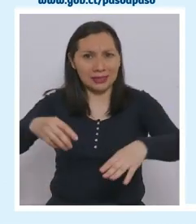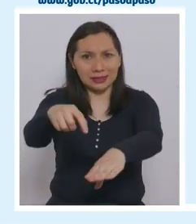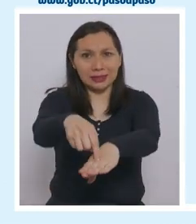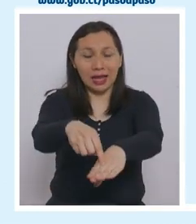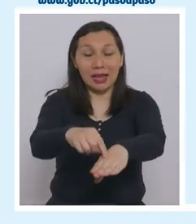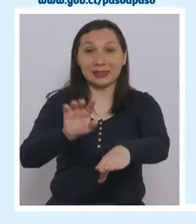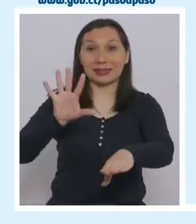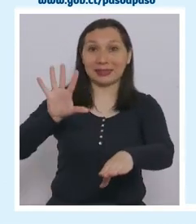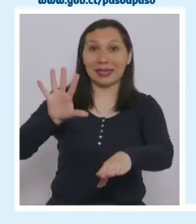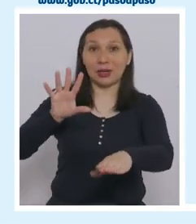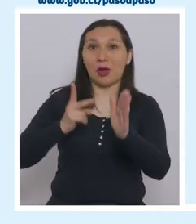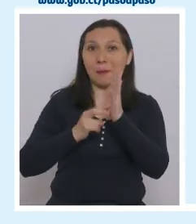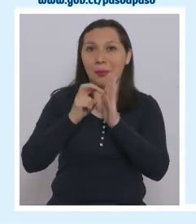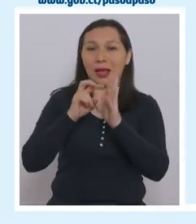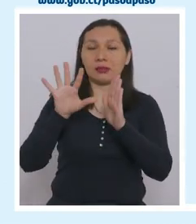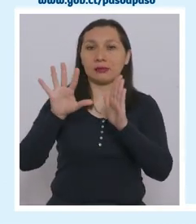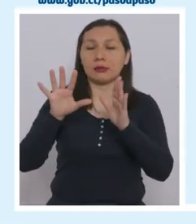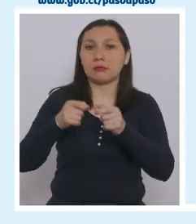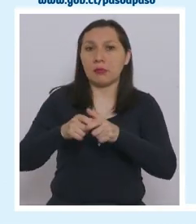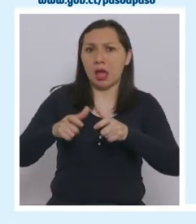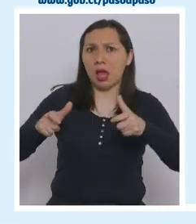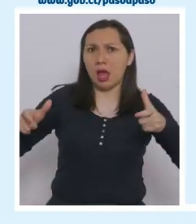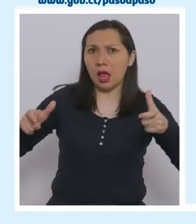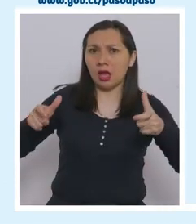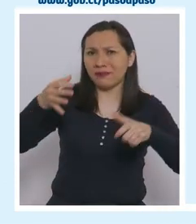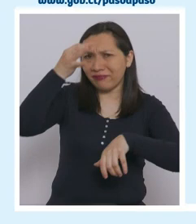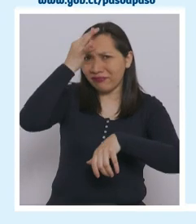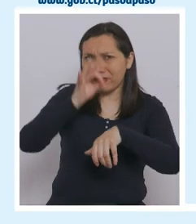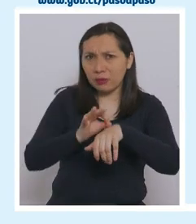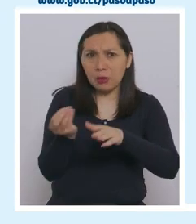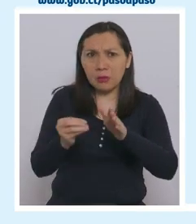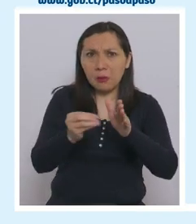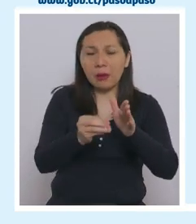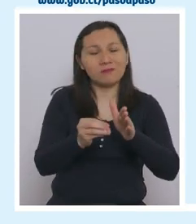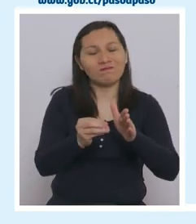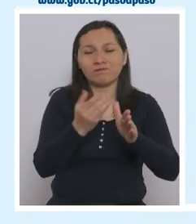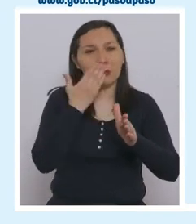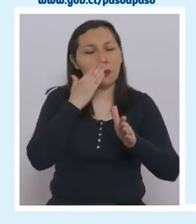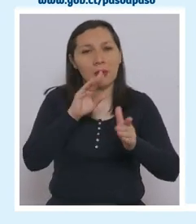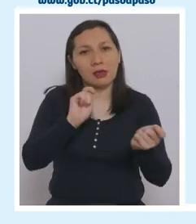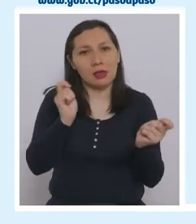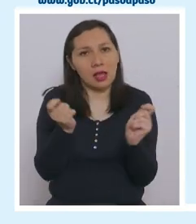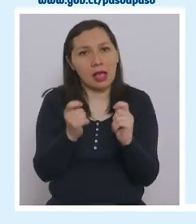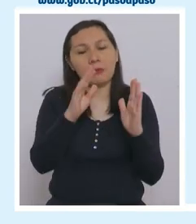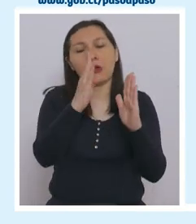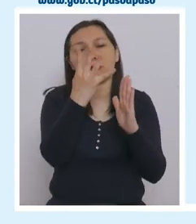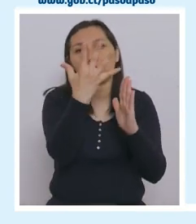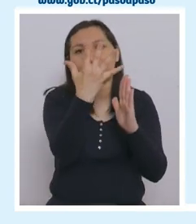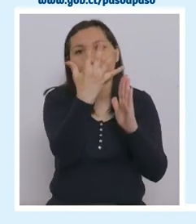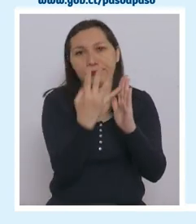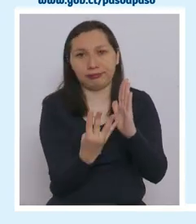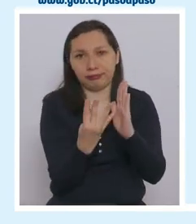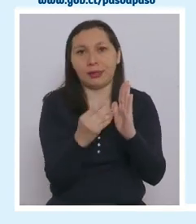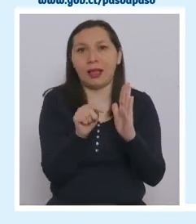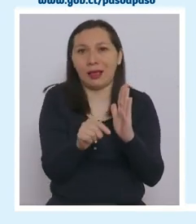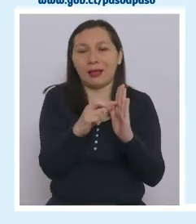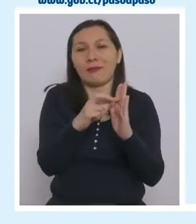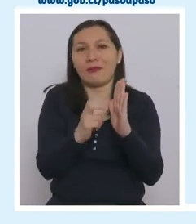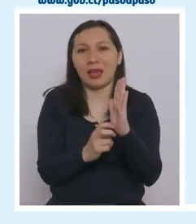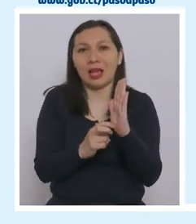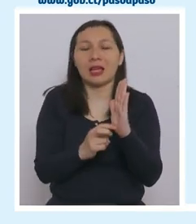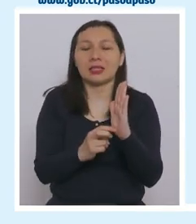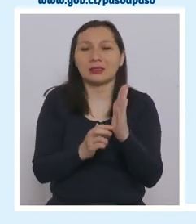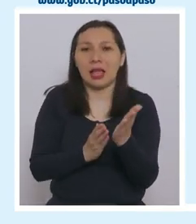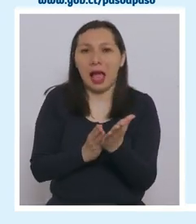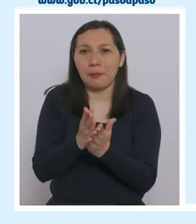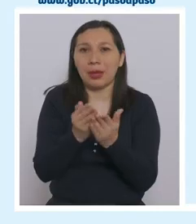desgraciadamente, debido al aumento de casos, hemos decidido hacerla retroceder a